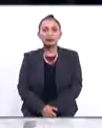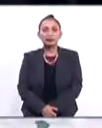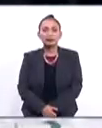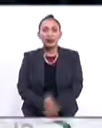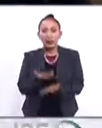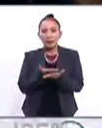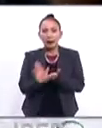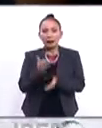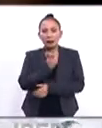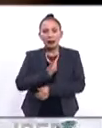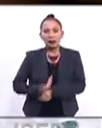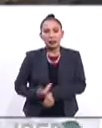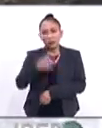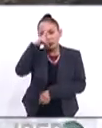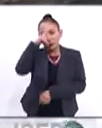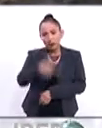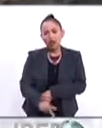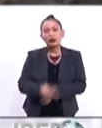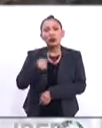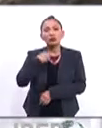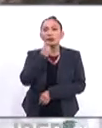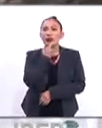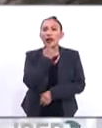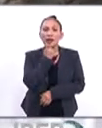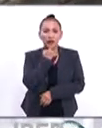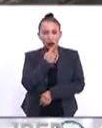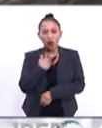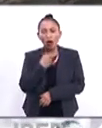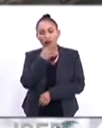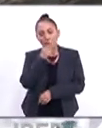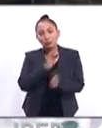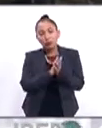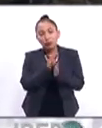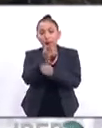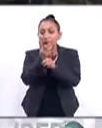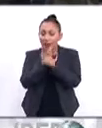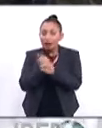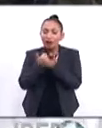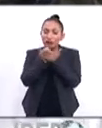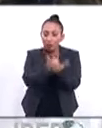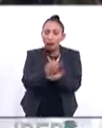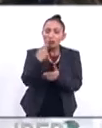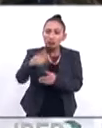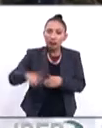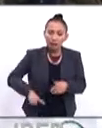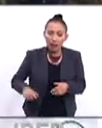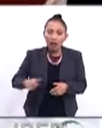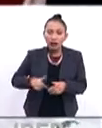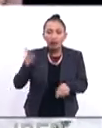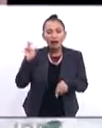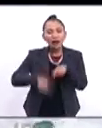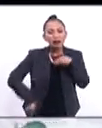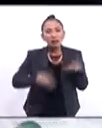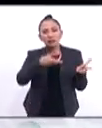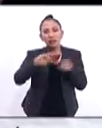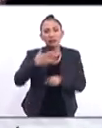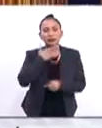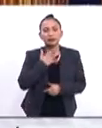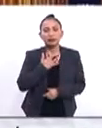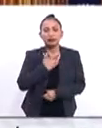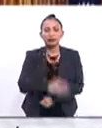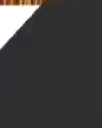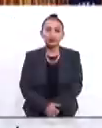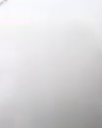por su parte el presidente de México Andrés Manuel López Obrador instó a la población a colaborar con su gobierno en el combate al robo de